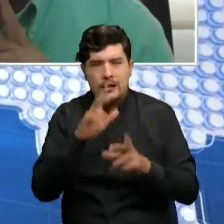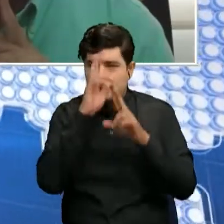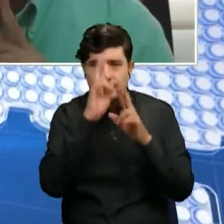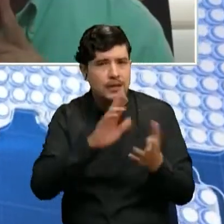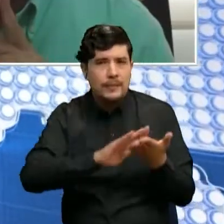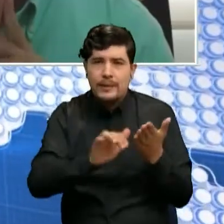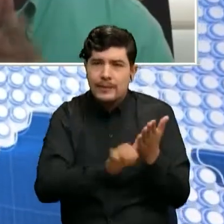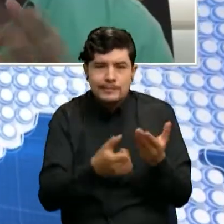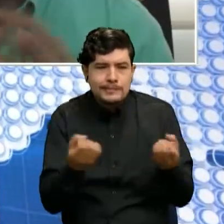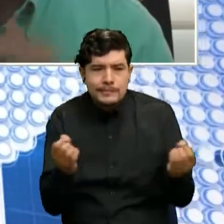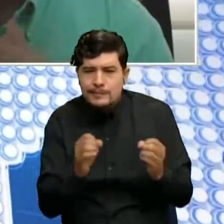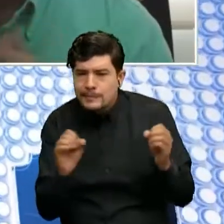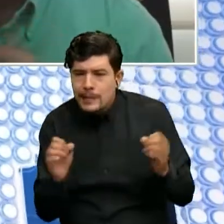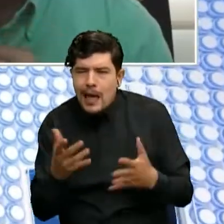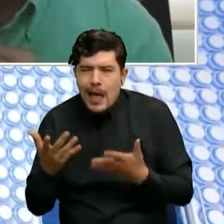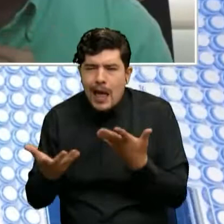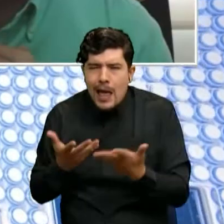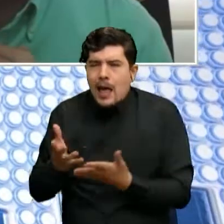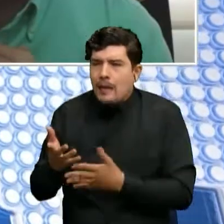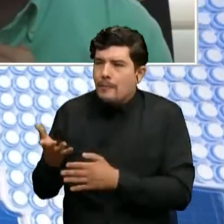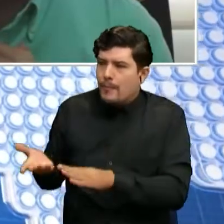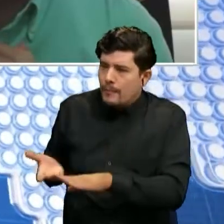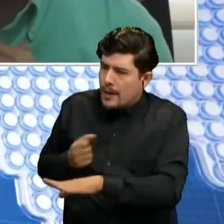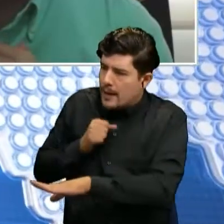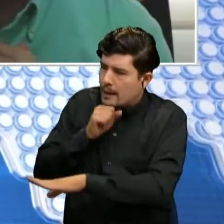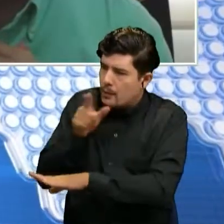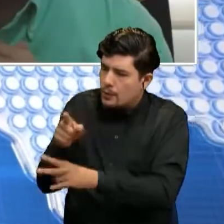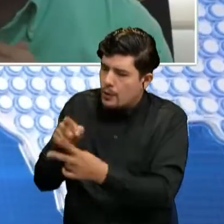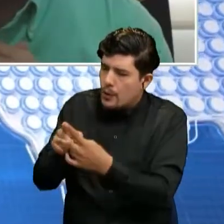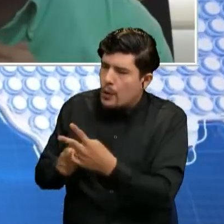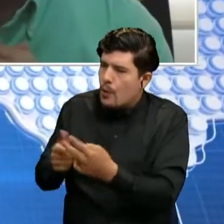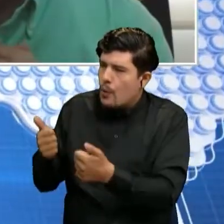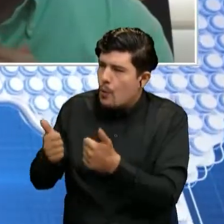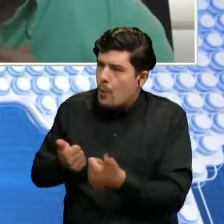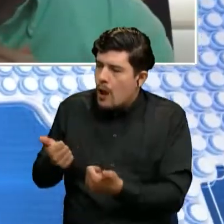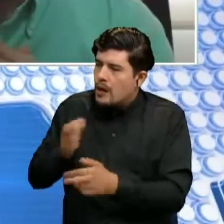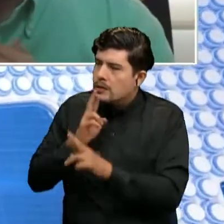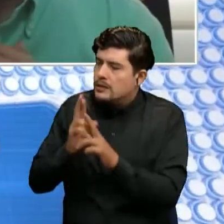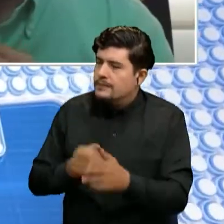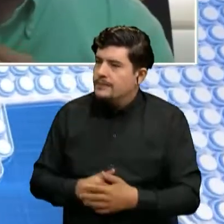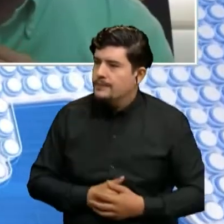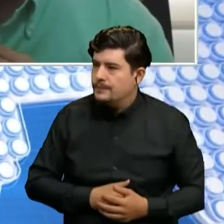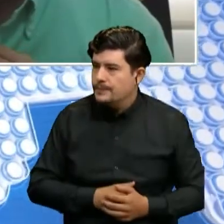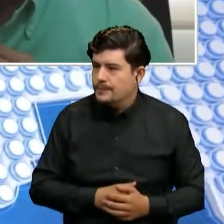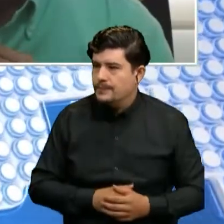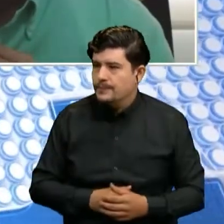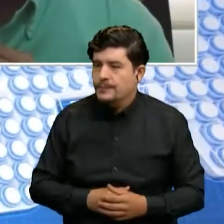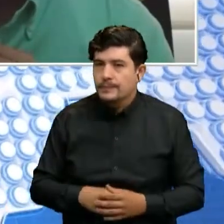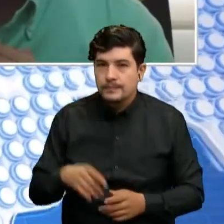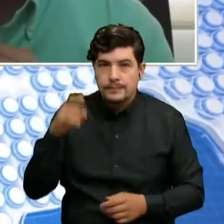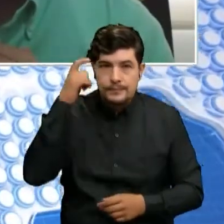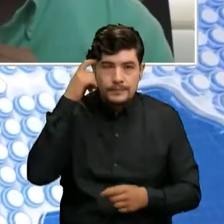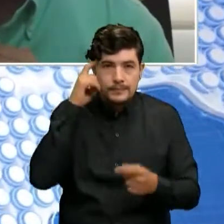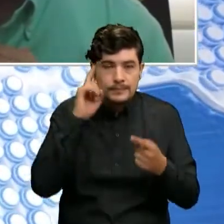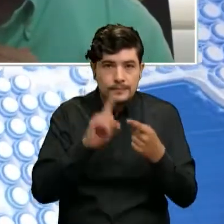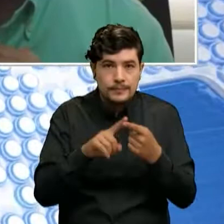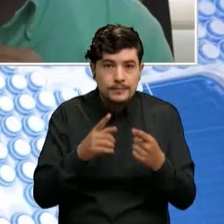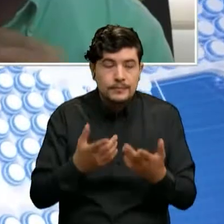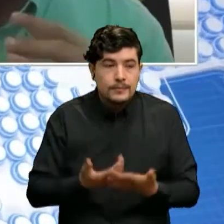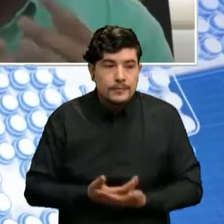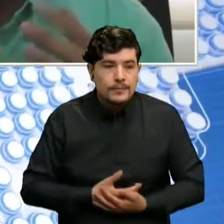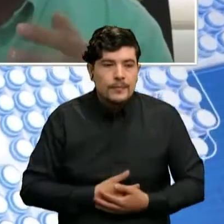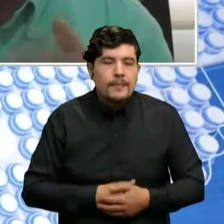y qué plan se va a implementar para que esas propuestas se cumplan. Yo pienso que una de ellas debe ser